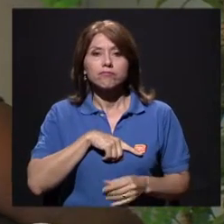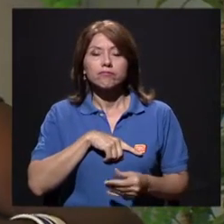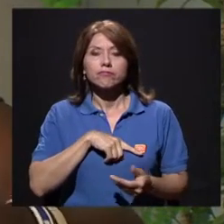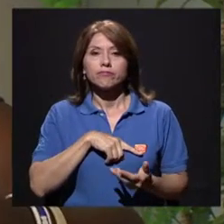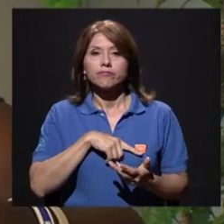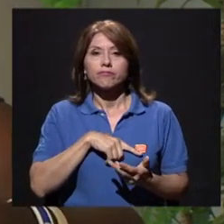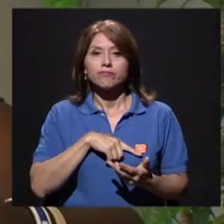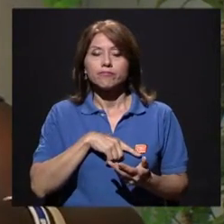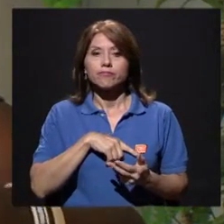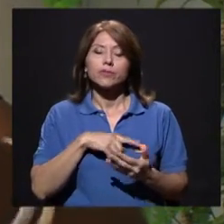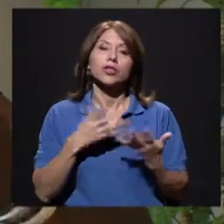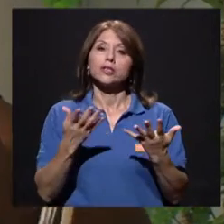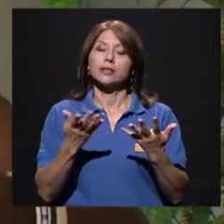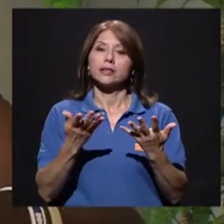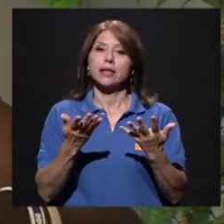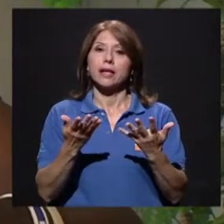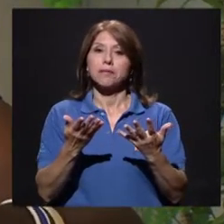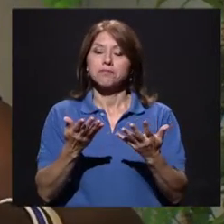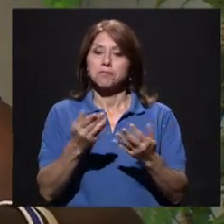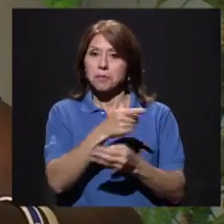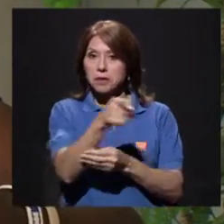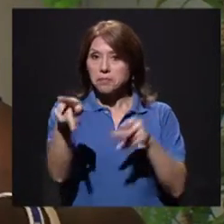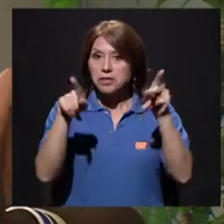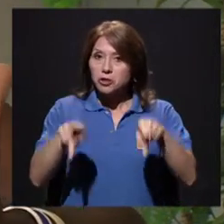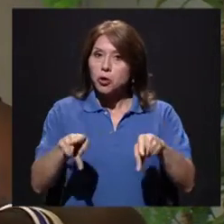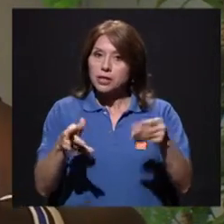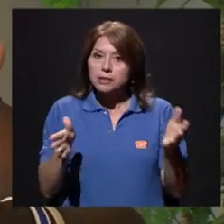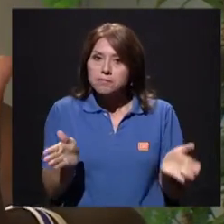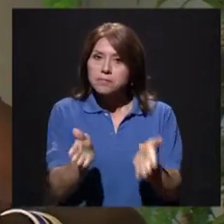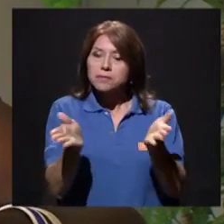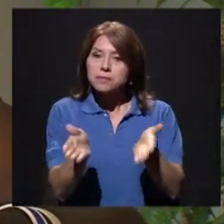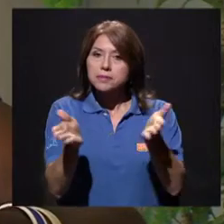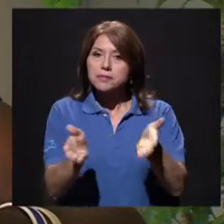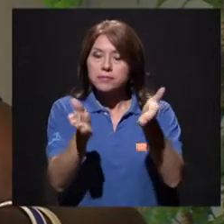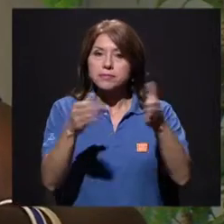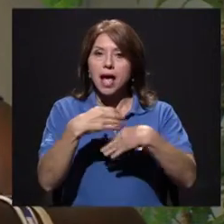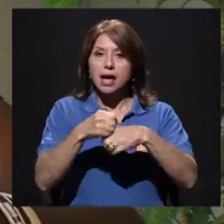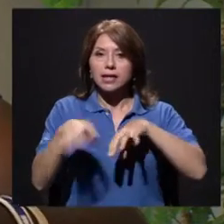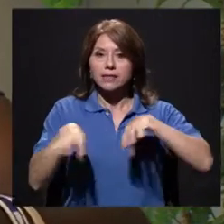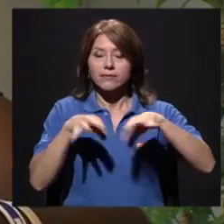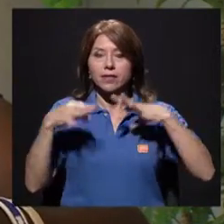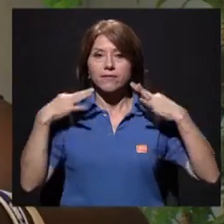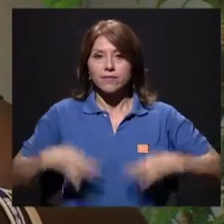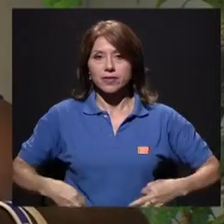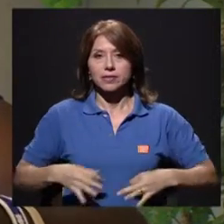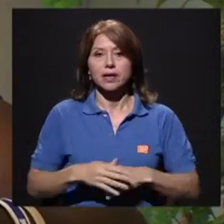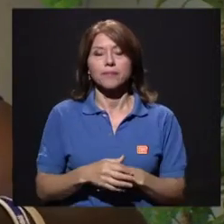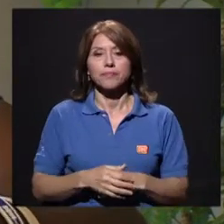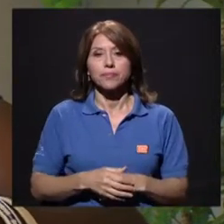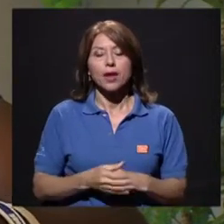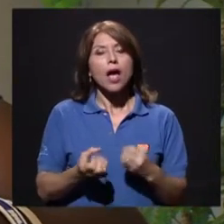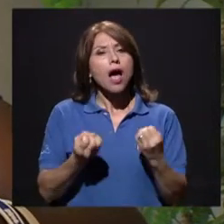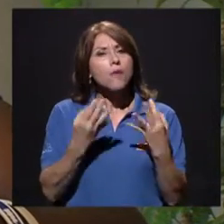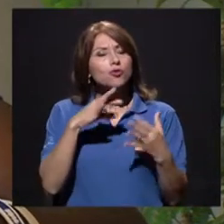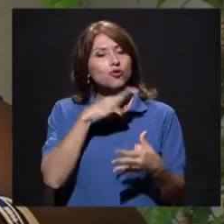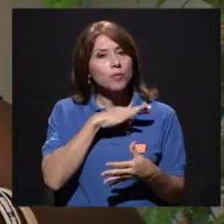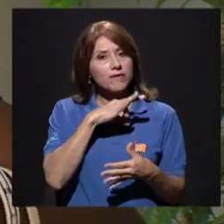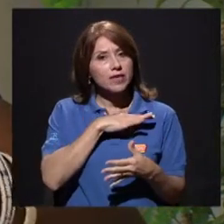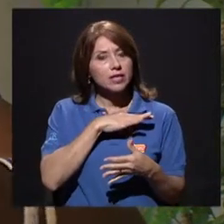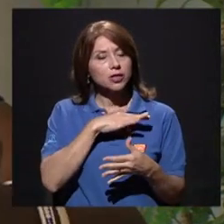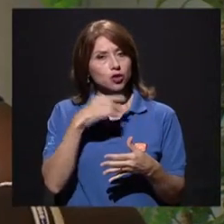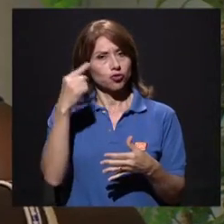impregnar a las personas a realizar la actividad física. Hay muchos beneficios en la parte